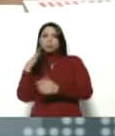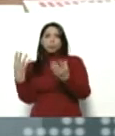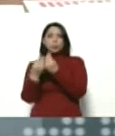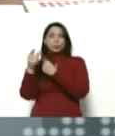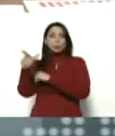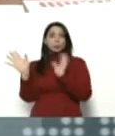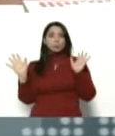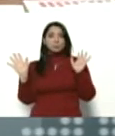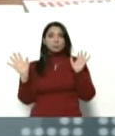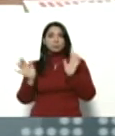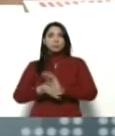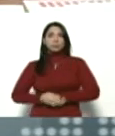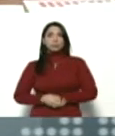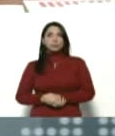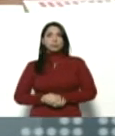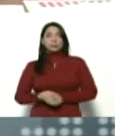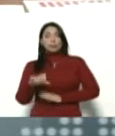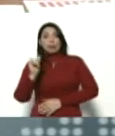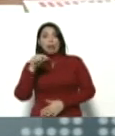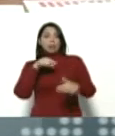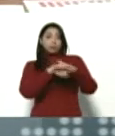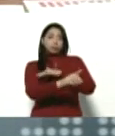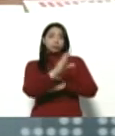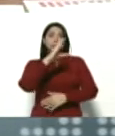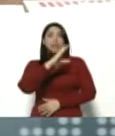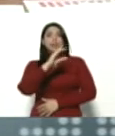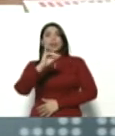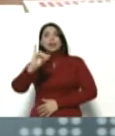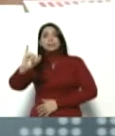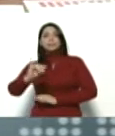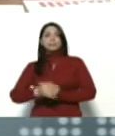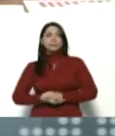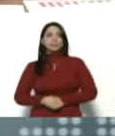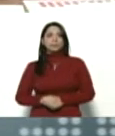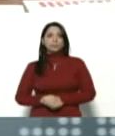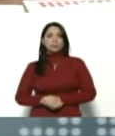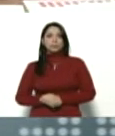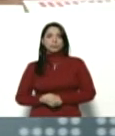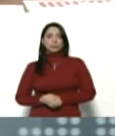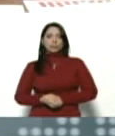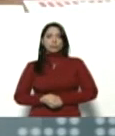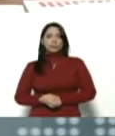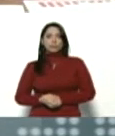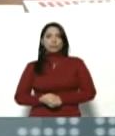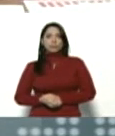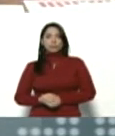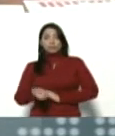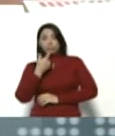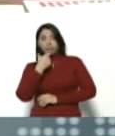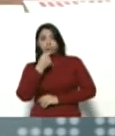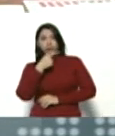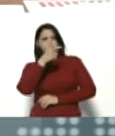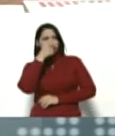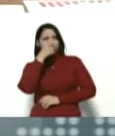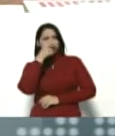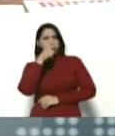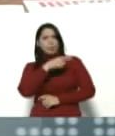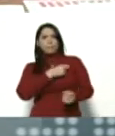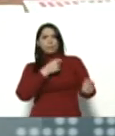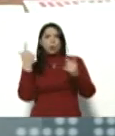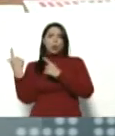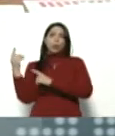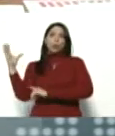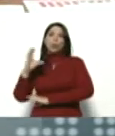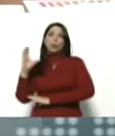Y se encuentra en un centro de diagnóstico integral en Girardot, bajo tratamiento. Es un caso importado de Colombia.